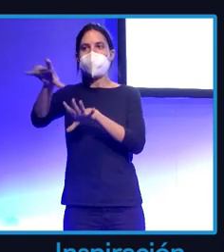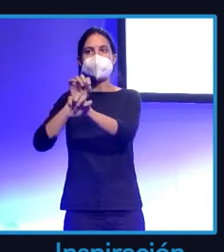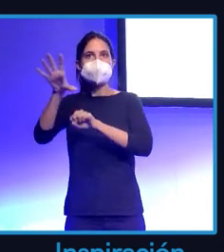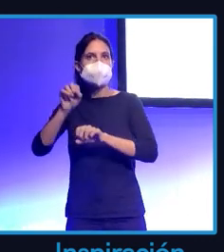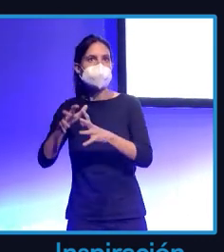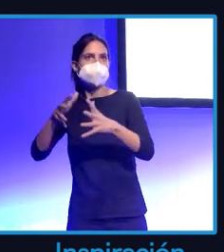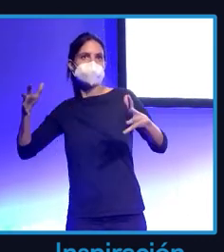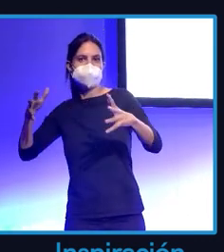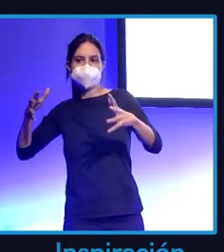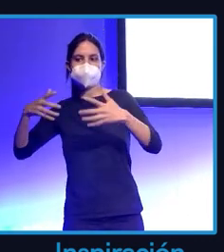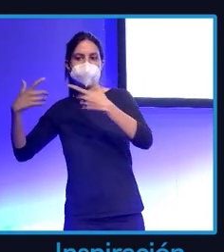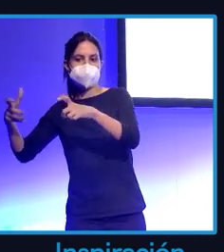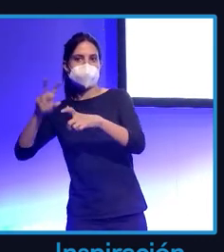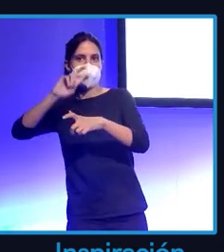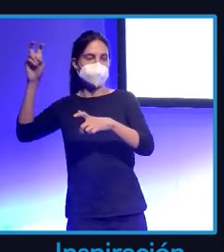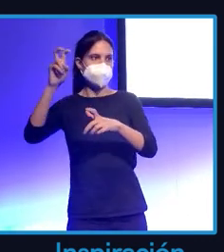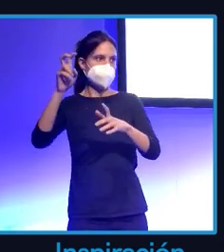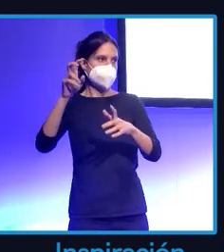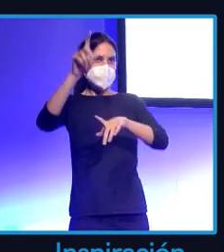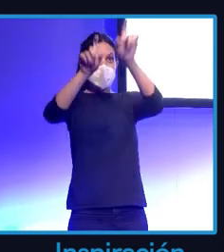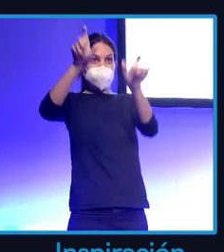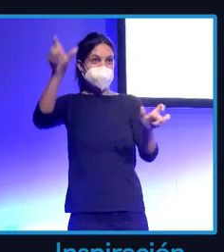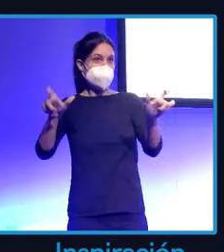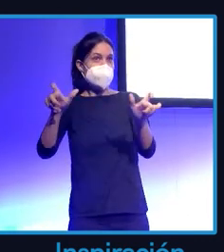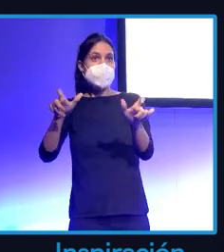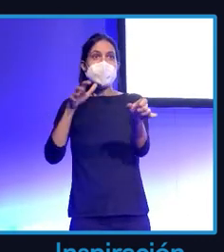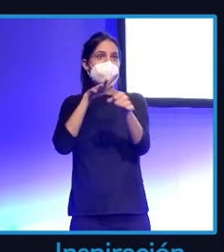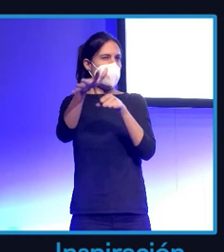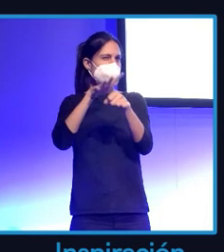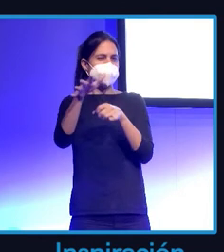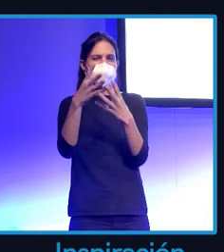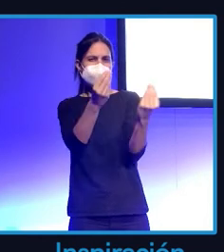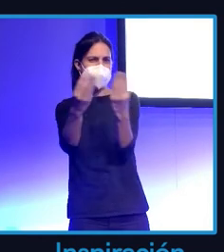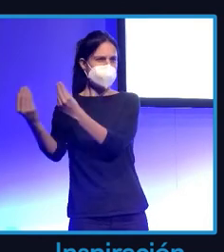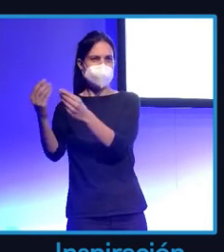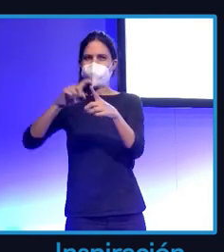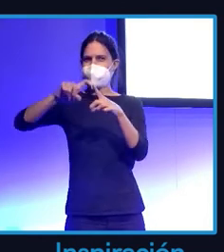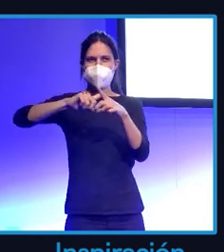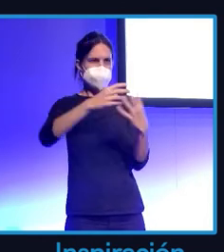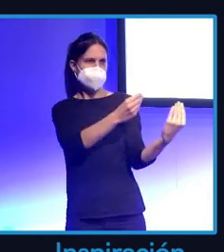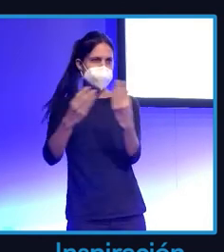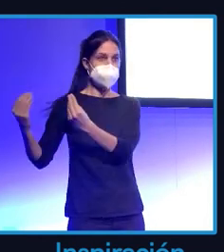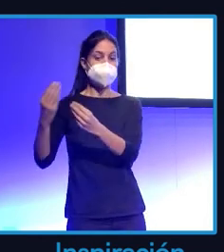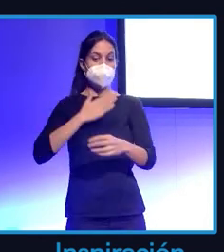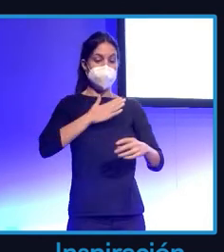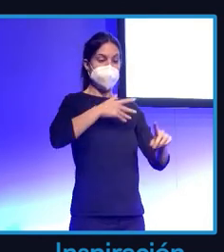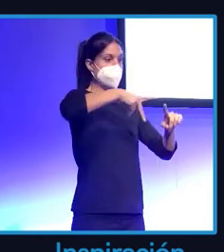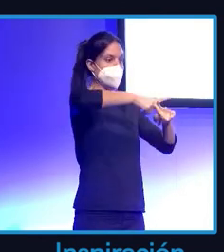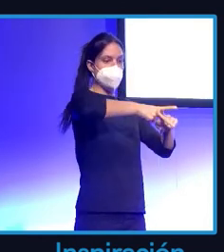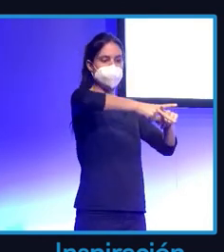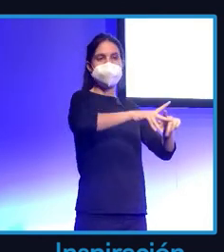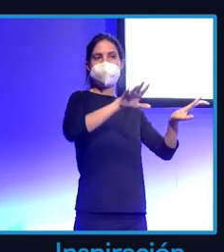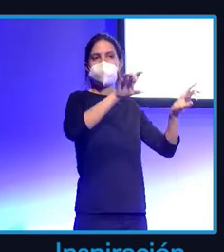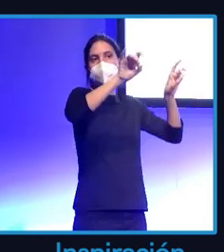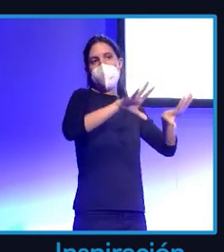Hay infinidad de influencers y es verdad, o sea, mi herramienta es como un buscador y le puedo decir, oye,